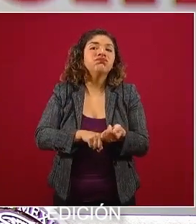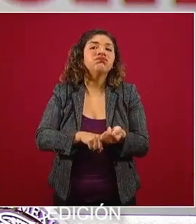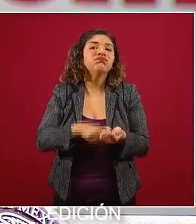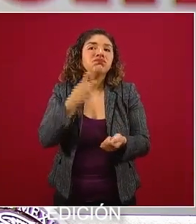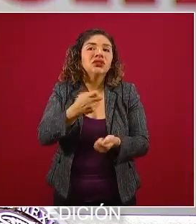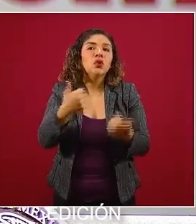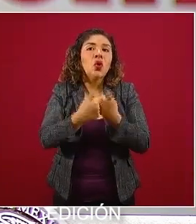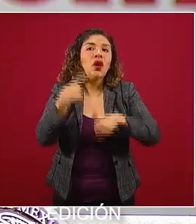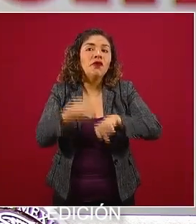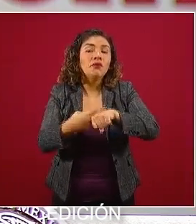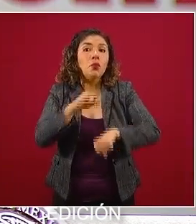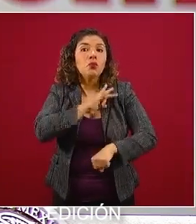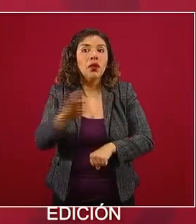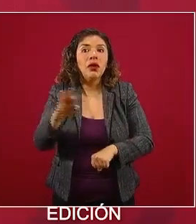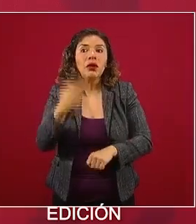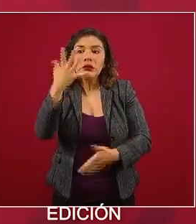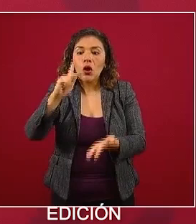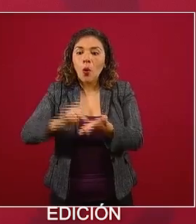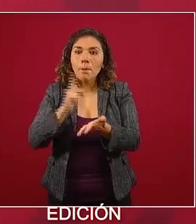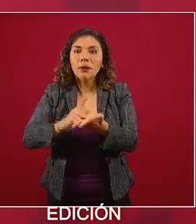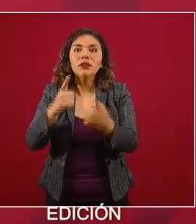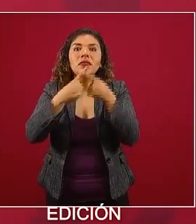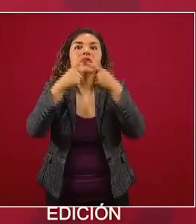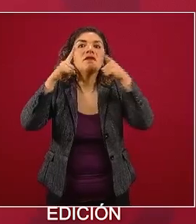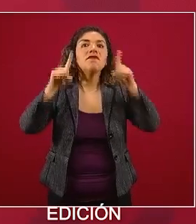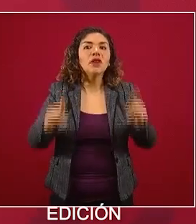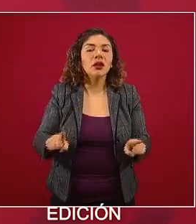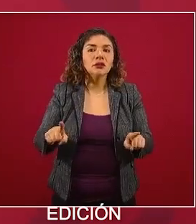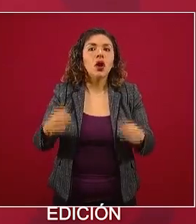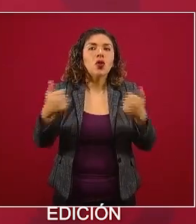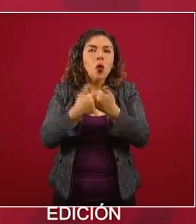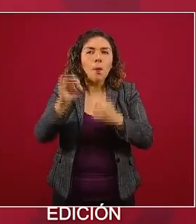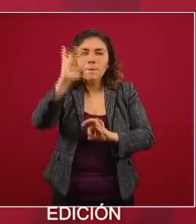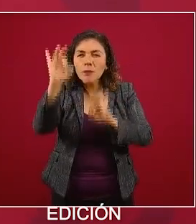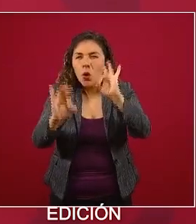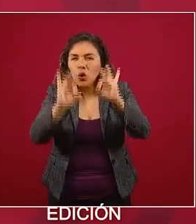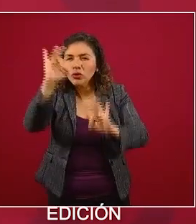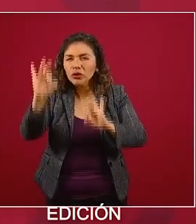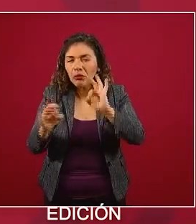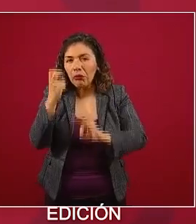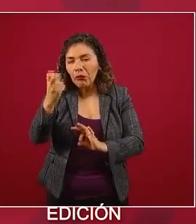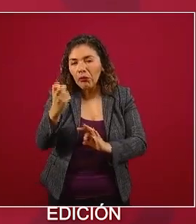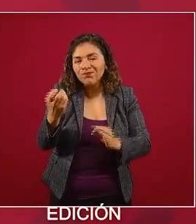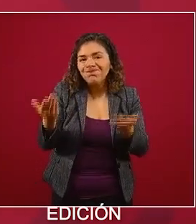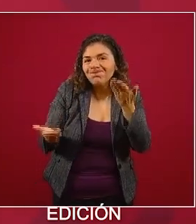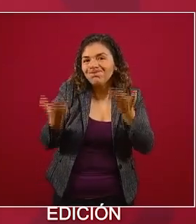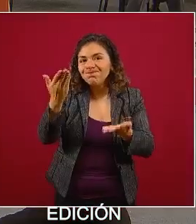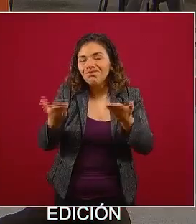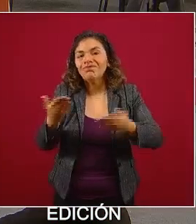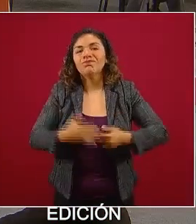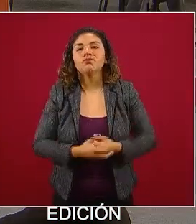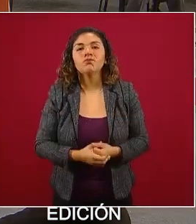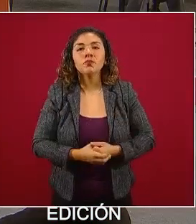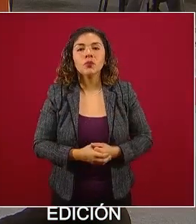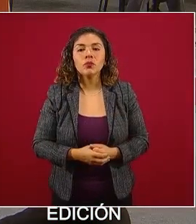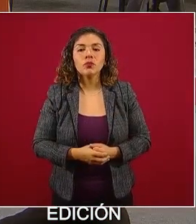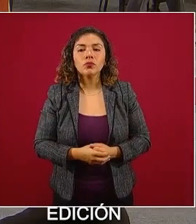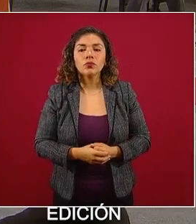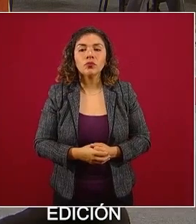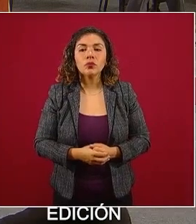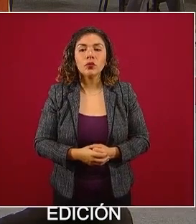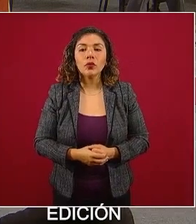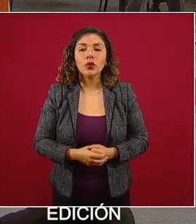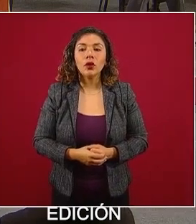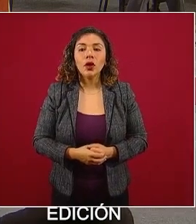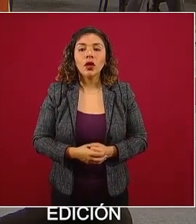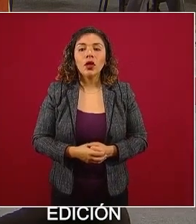y puede ser hasta de cinco veces la diferencia porcentual entre unos y otros. La siguiente diapositiva